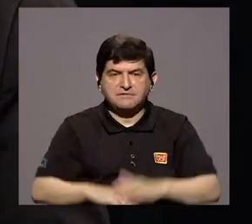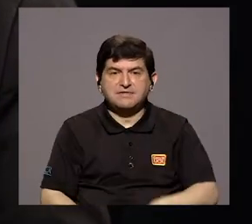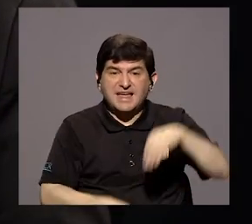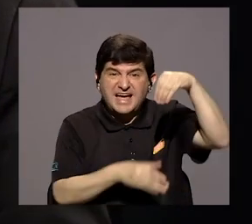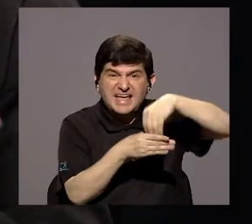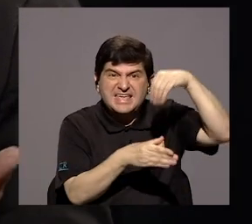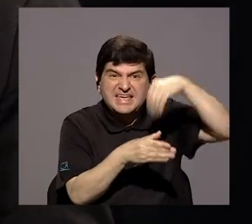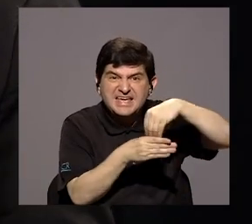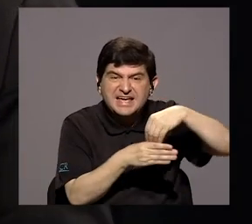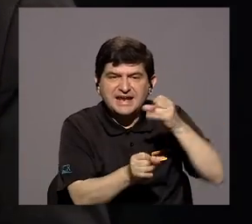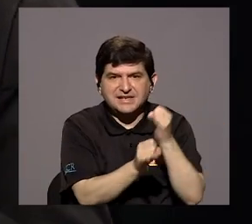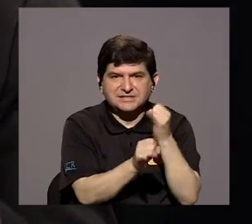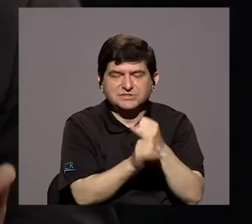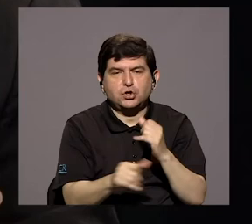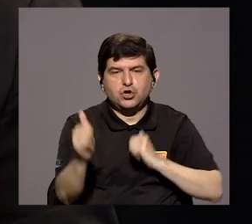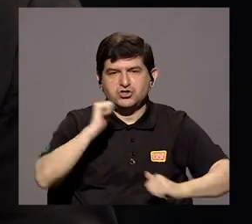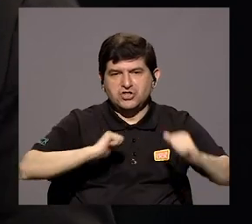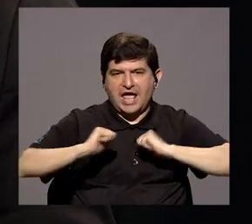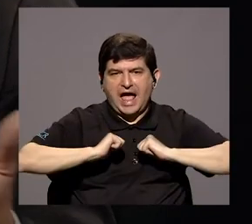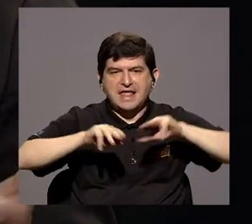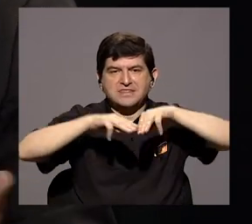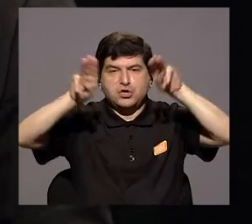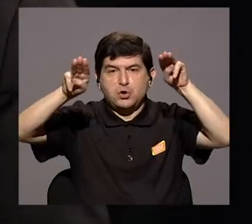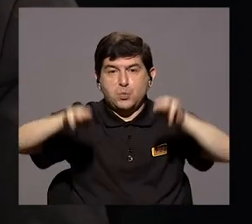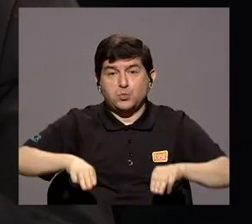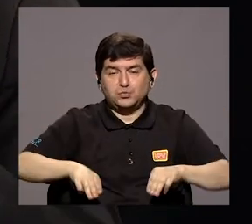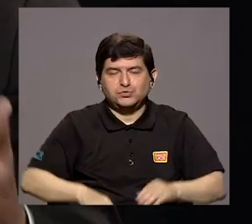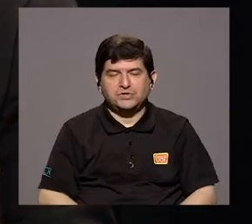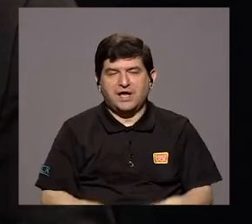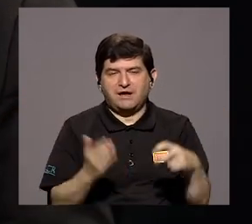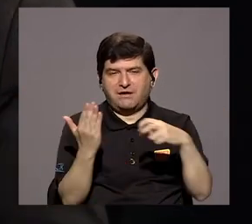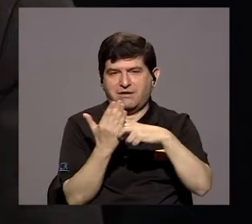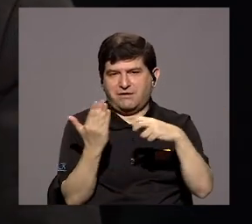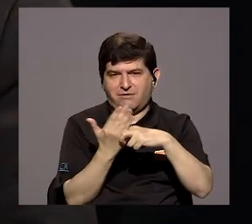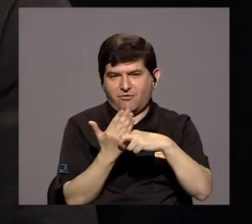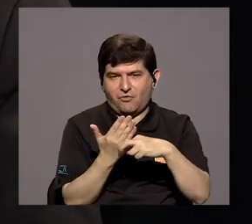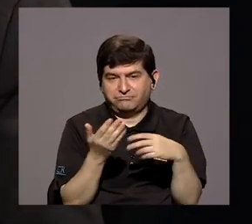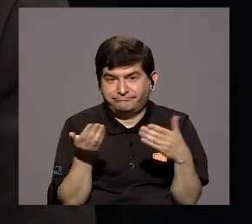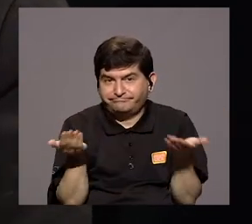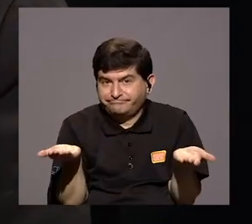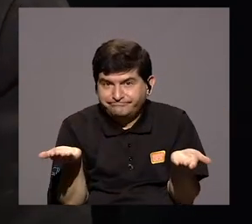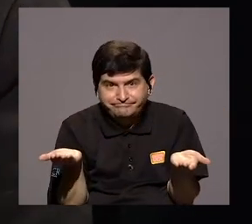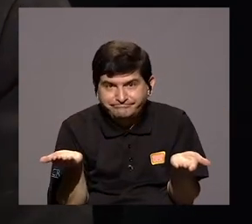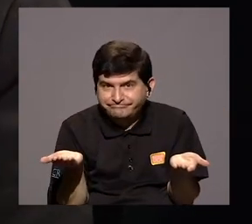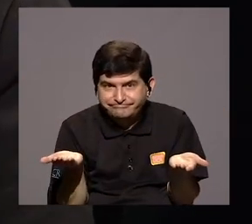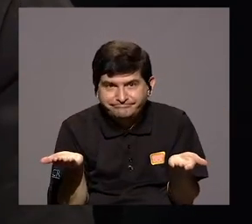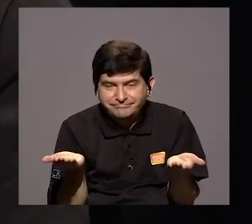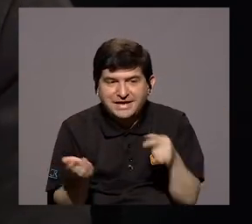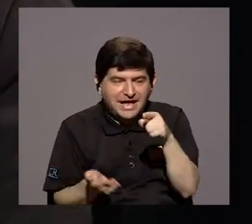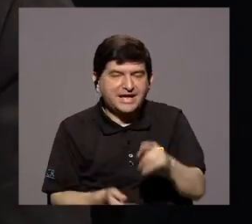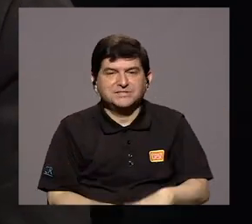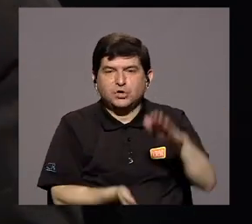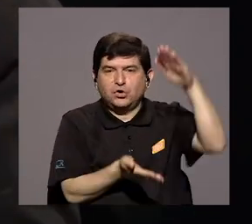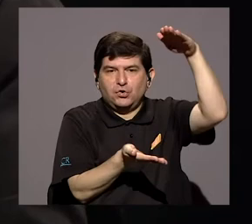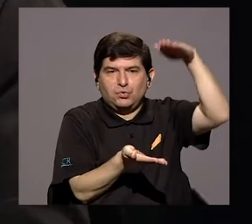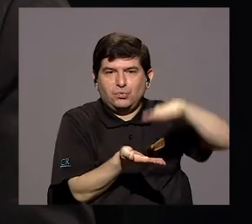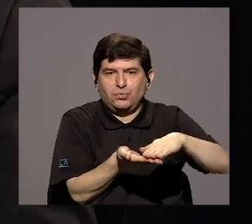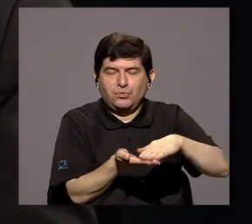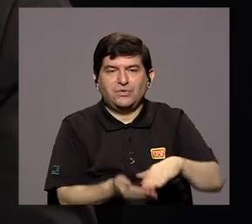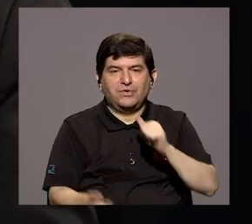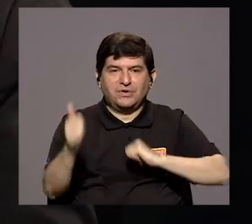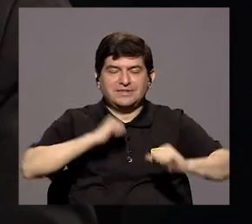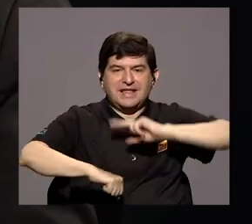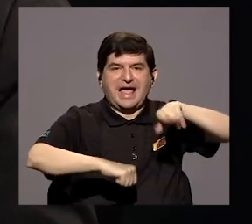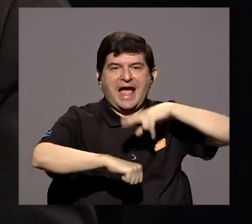que generan estas instituciones como los teatros, los museos, por asuntos de entradas y... El recuerdo interno, externo, perdón. Se fue y, además, el Teatro Nacional